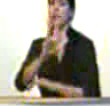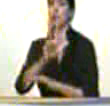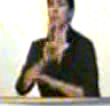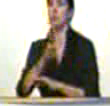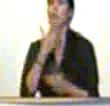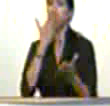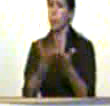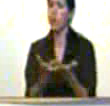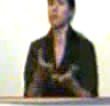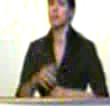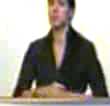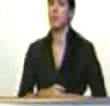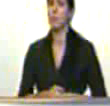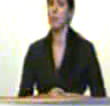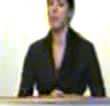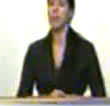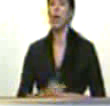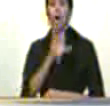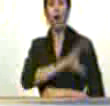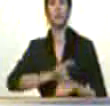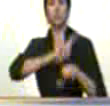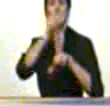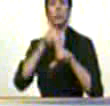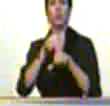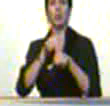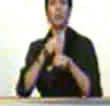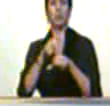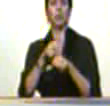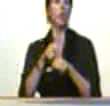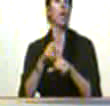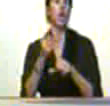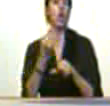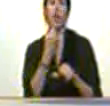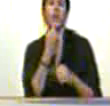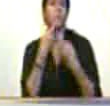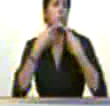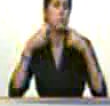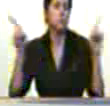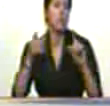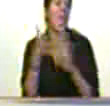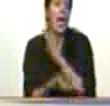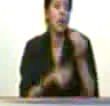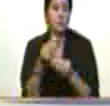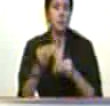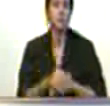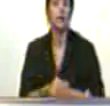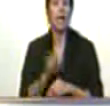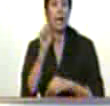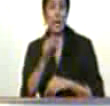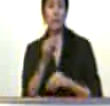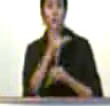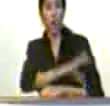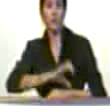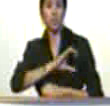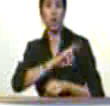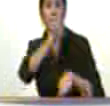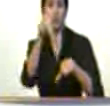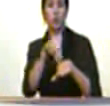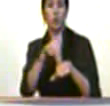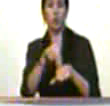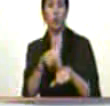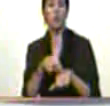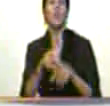y una comisión nacional poco difundida en sus logros y en sus acciones tomó las primeras previsiones de